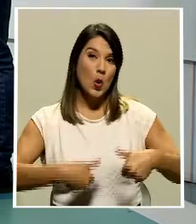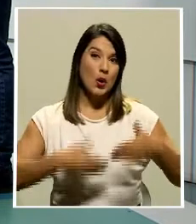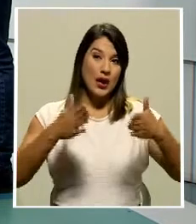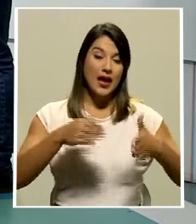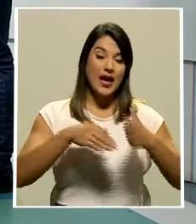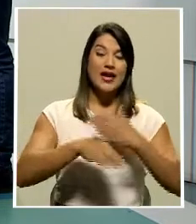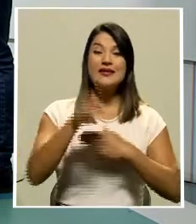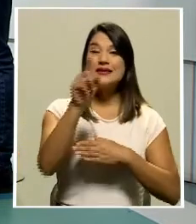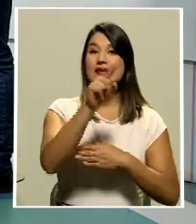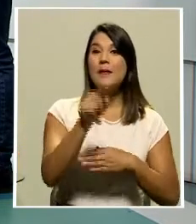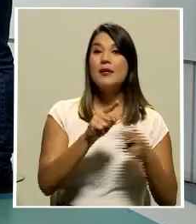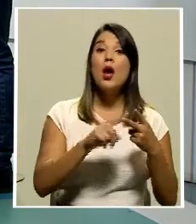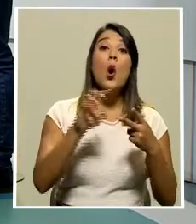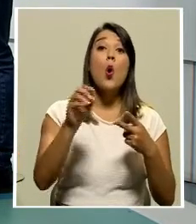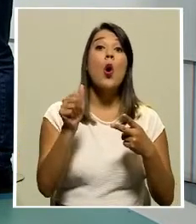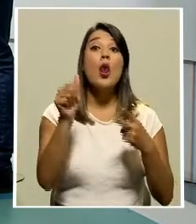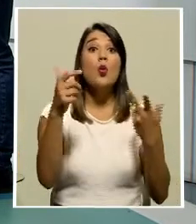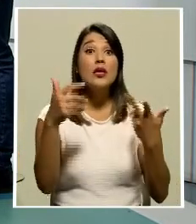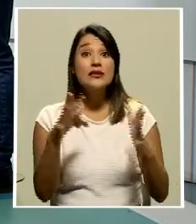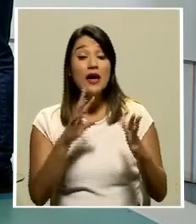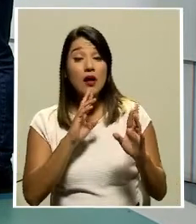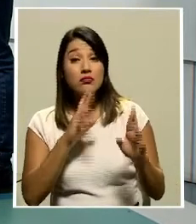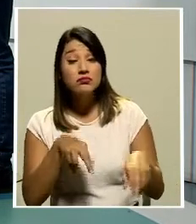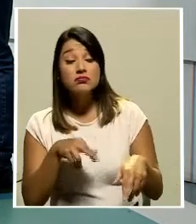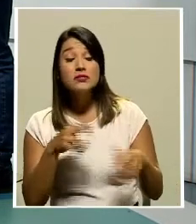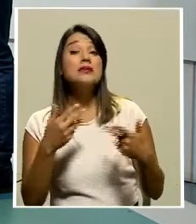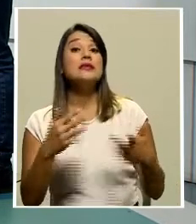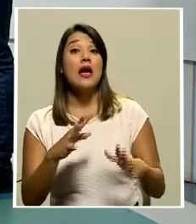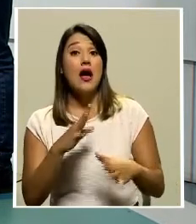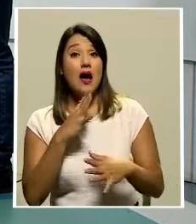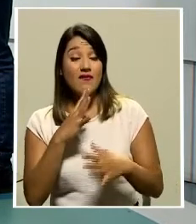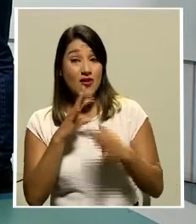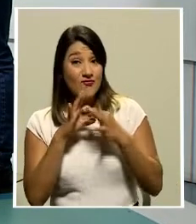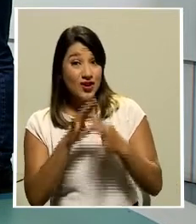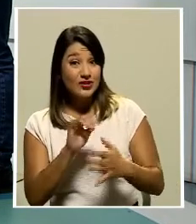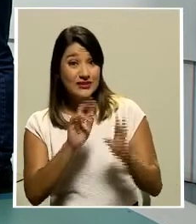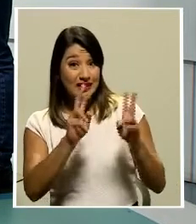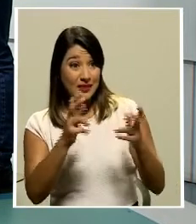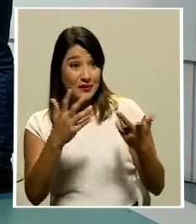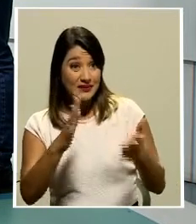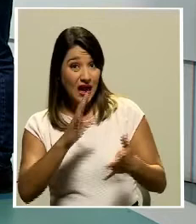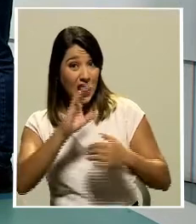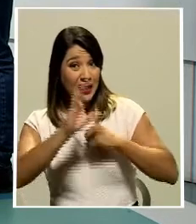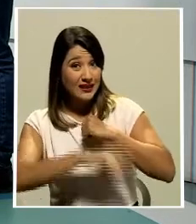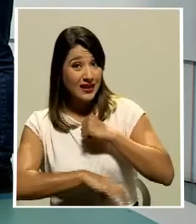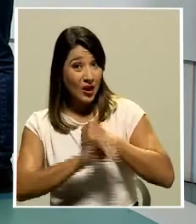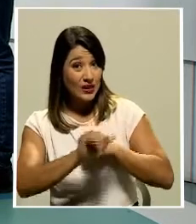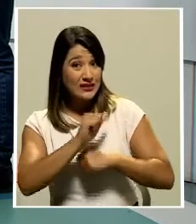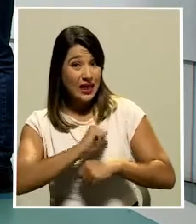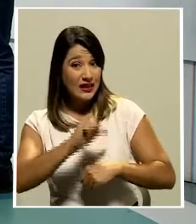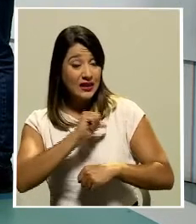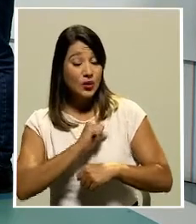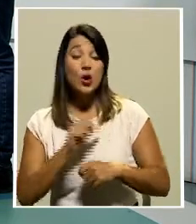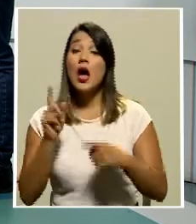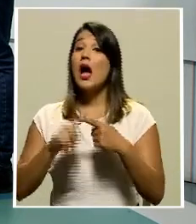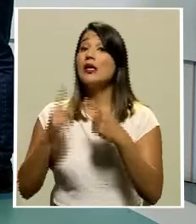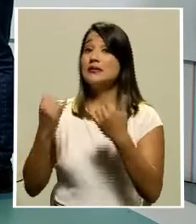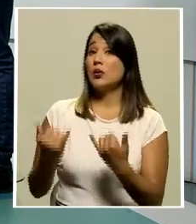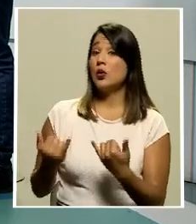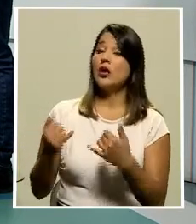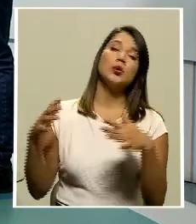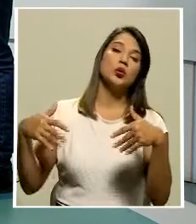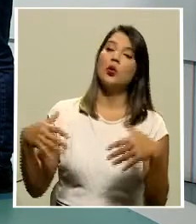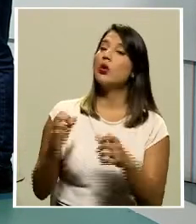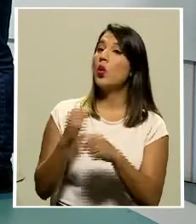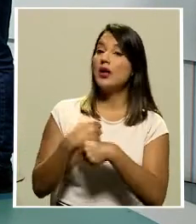hoy ya se pronunciaron ya censuraron esta actitud de los fanáticos por el momento no lo han